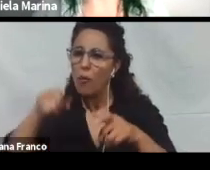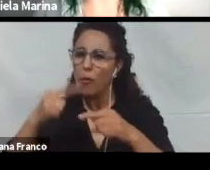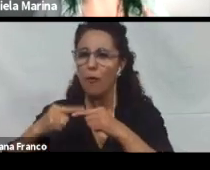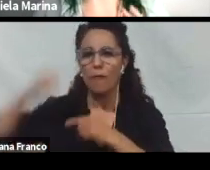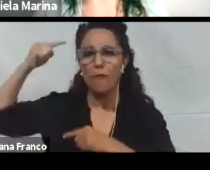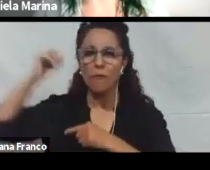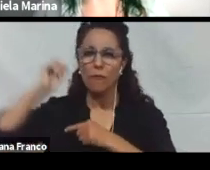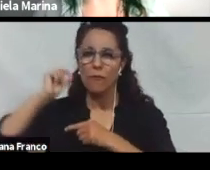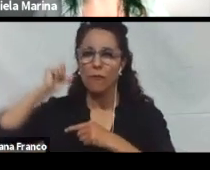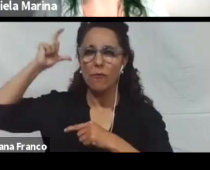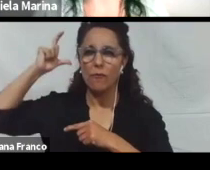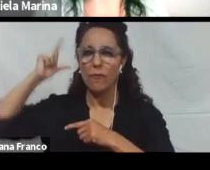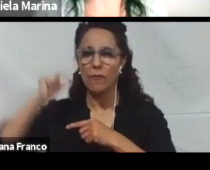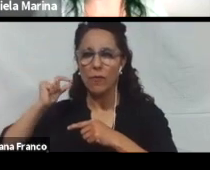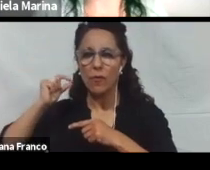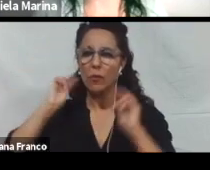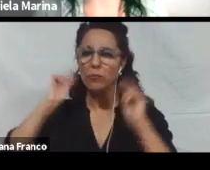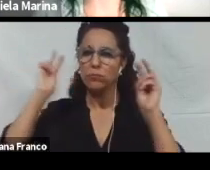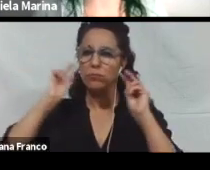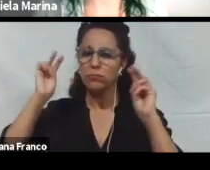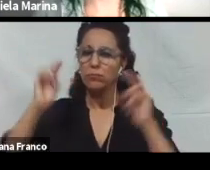velocidad de la información sonora, etc.